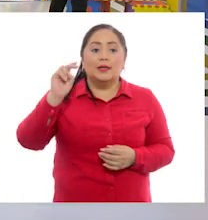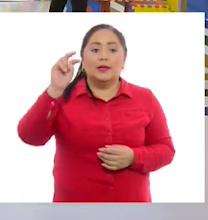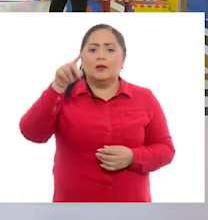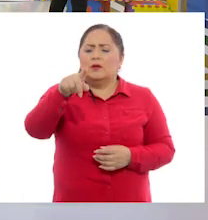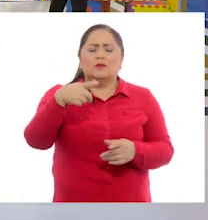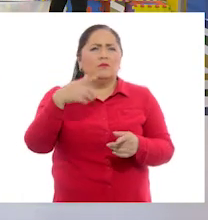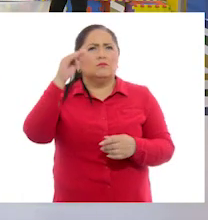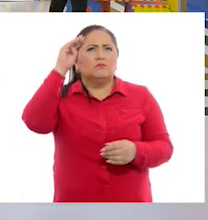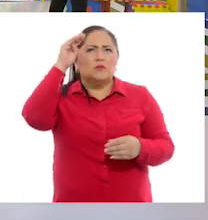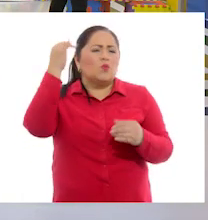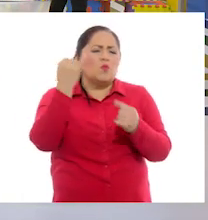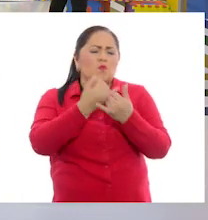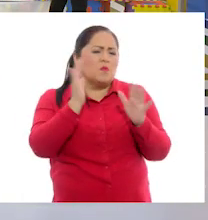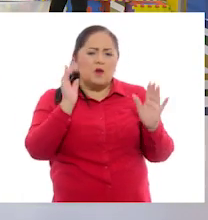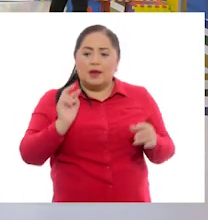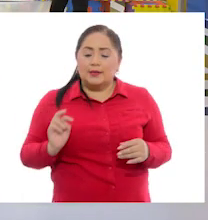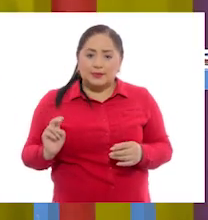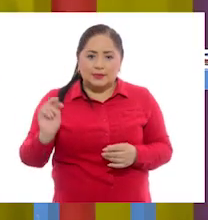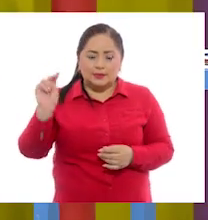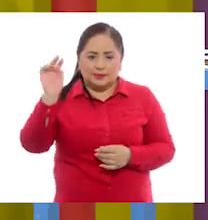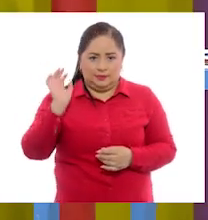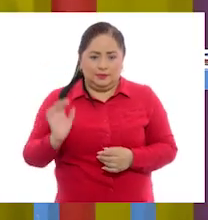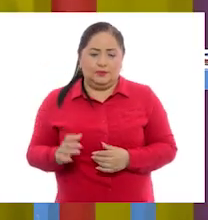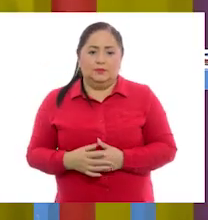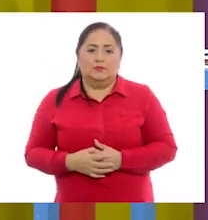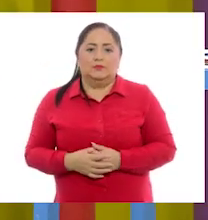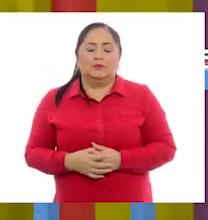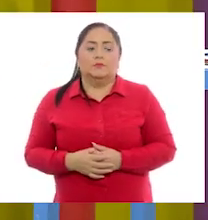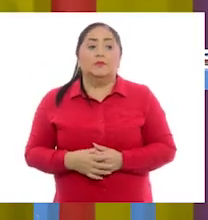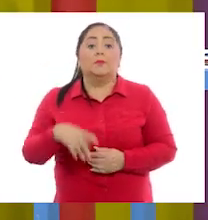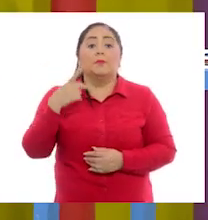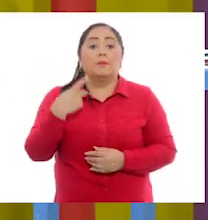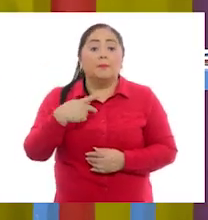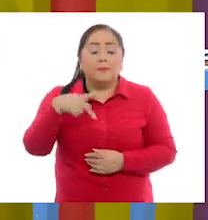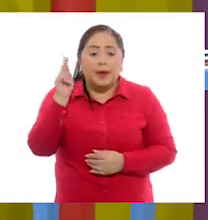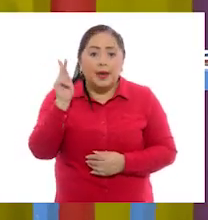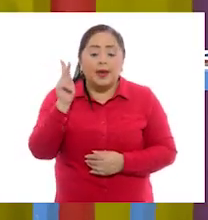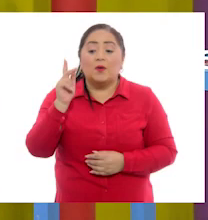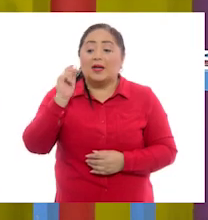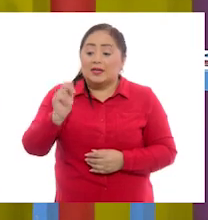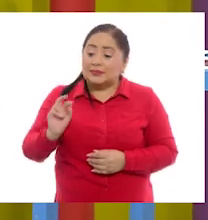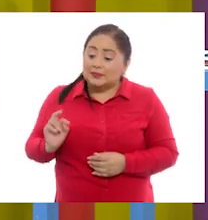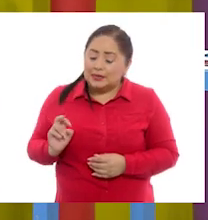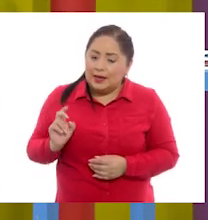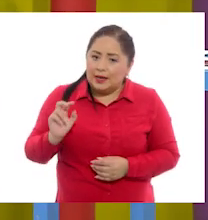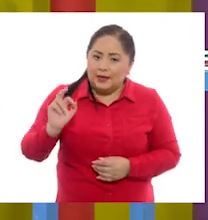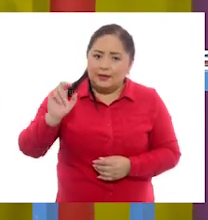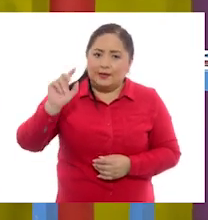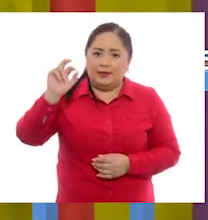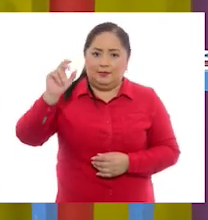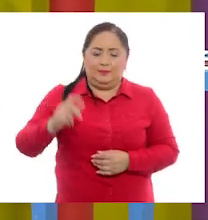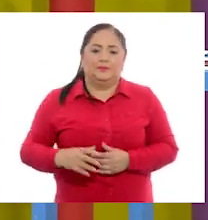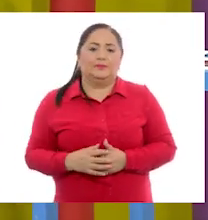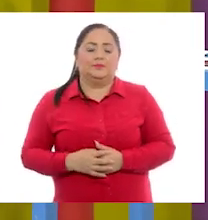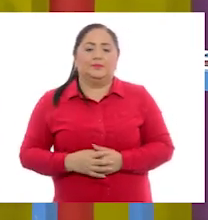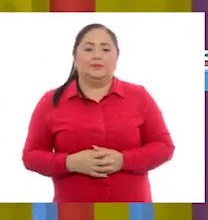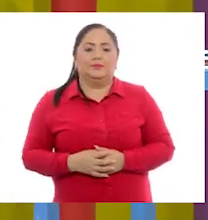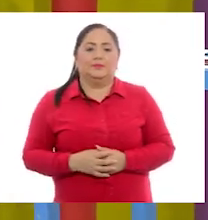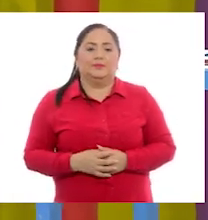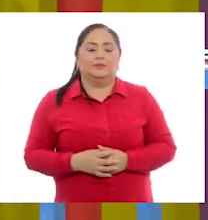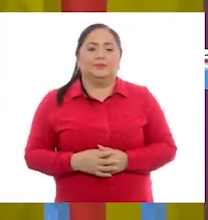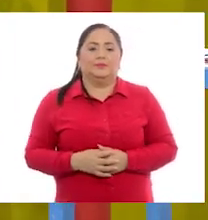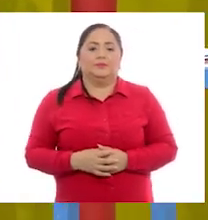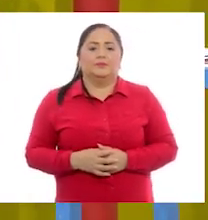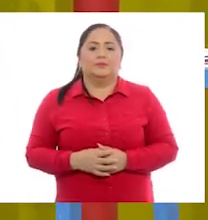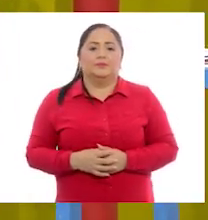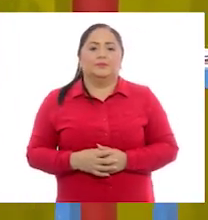como ustedes se la imaginen y como ustedes quieran. Pero dibujen algo que represente una escalera. Muy bien.